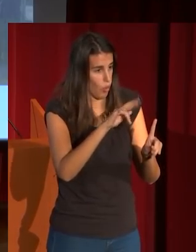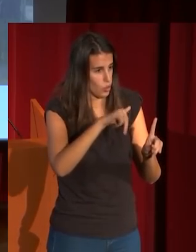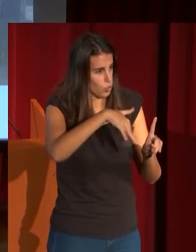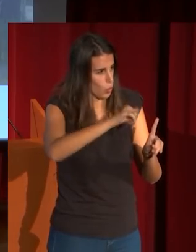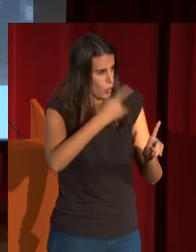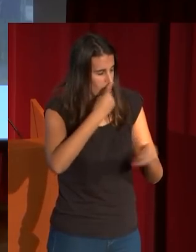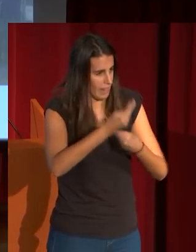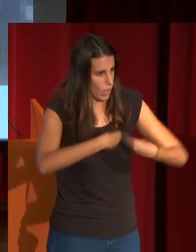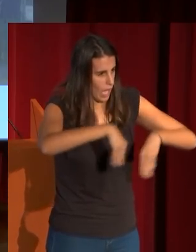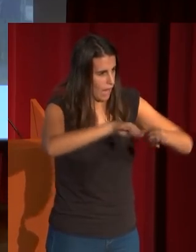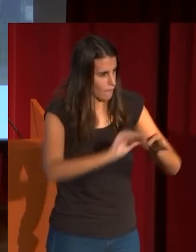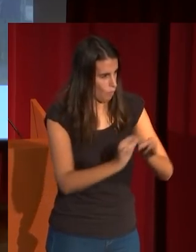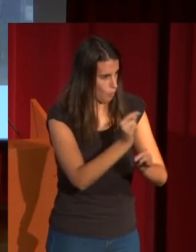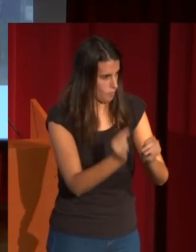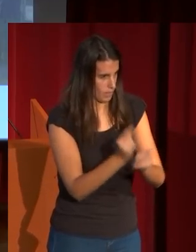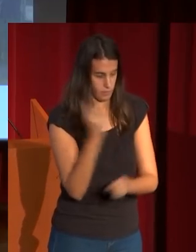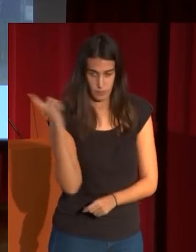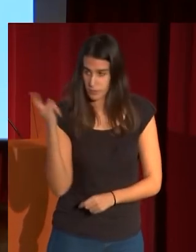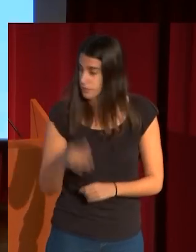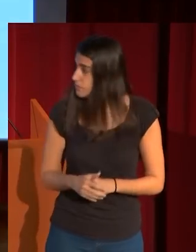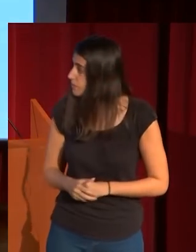alfombra acaso realizado por él